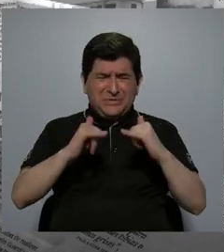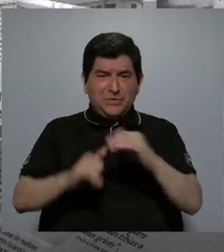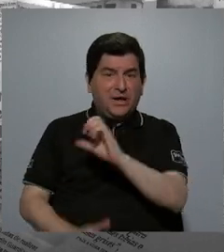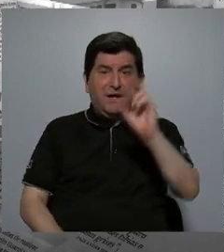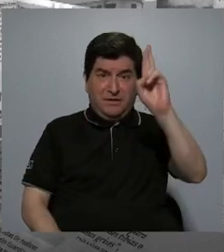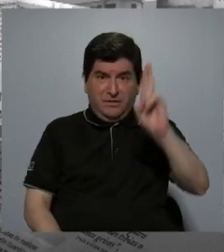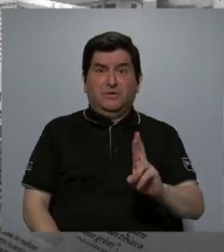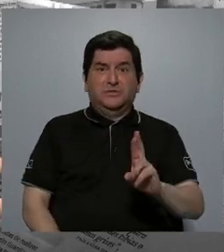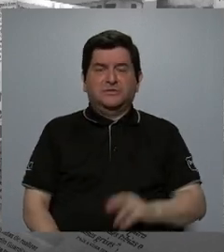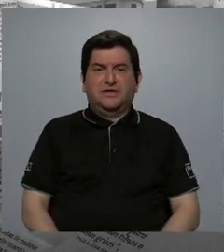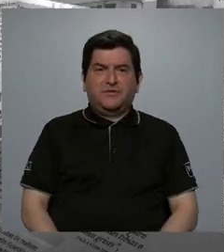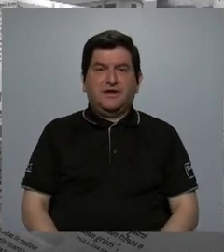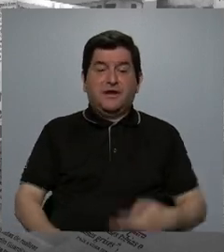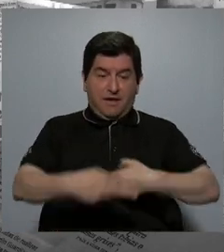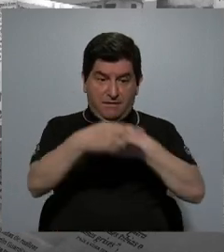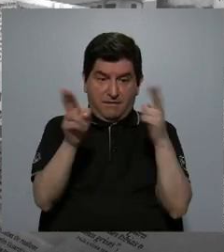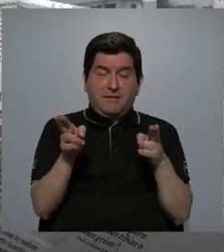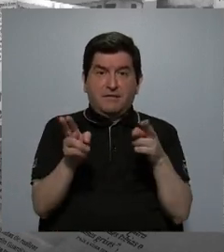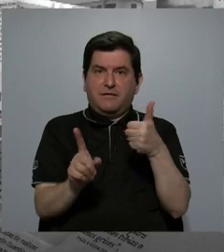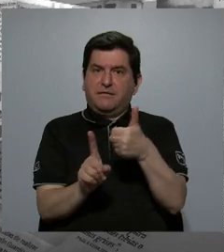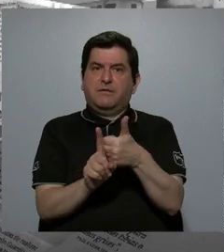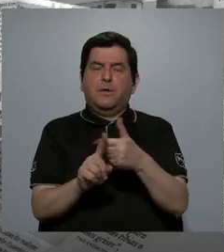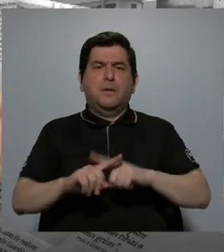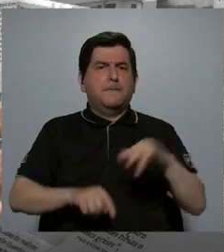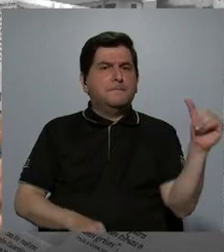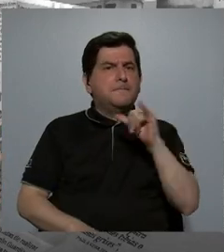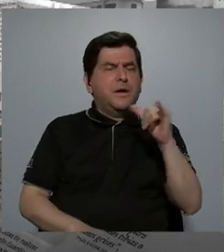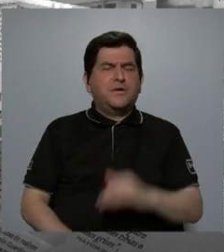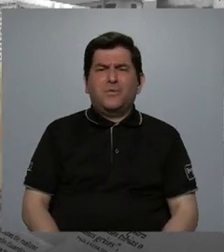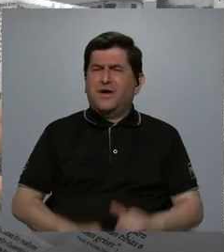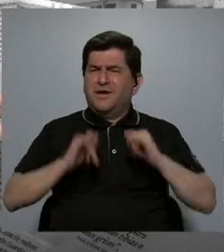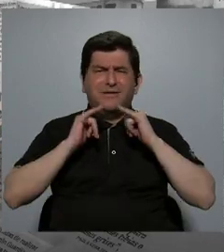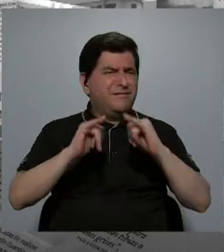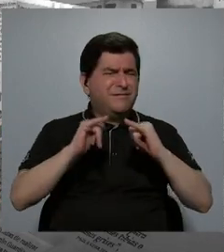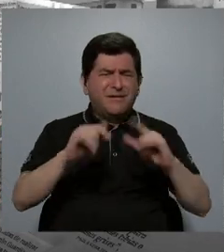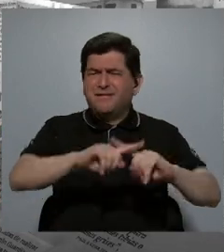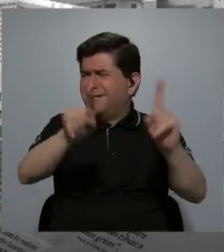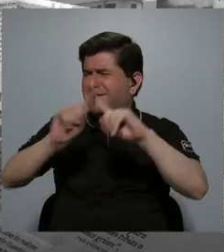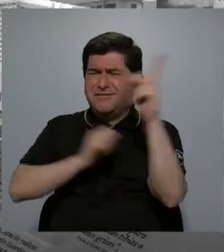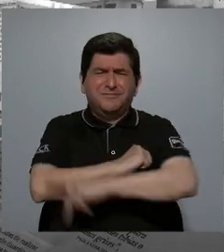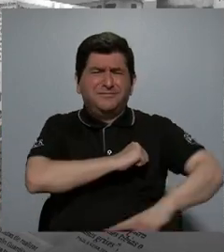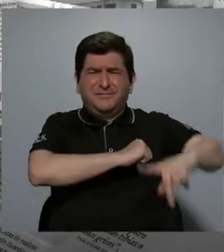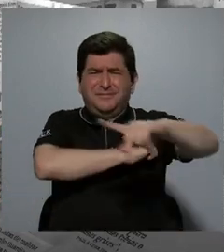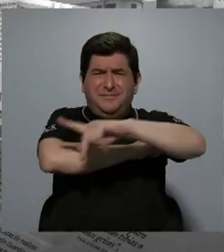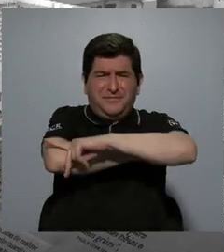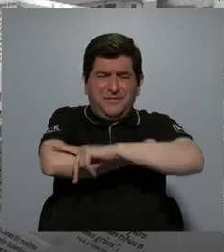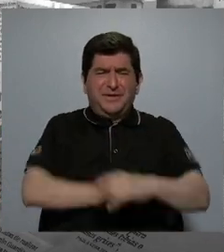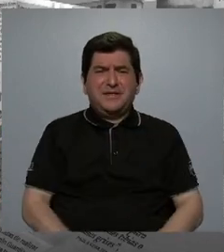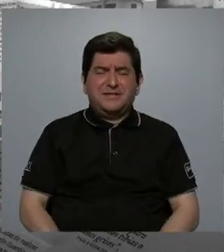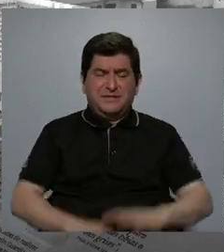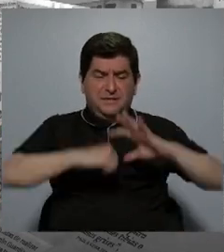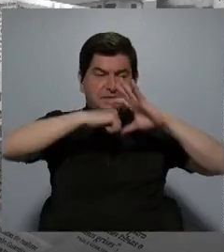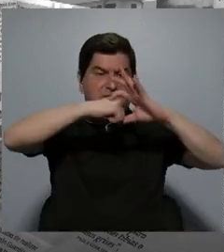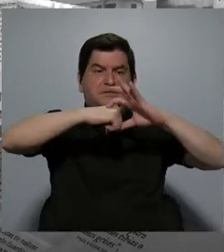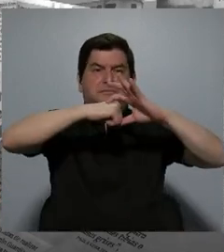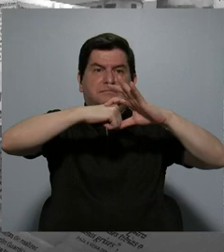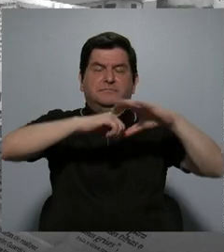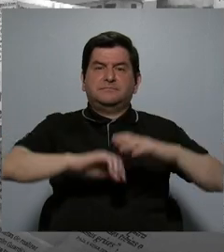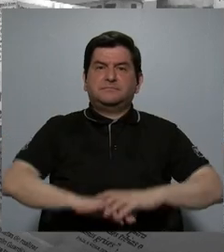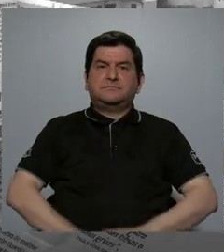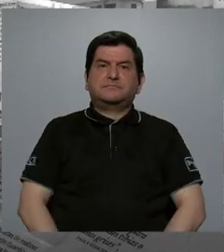Rica, de la región, pero también hay desigualdad en muchos otros países del planeta entero.